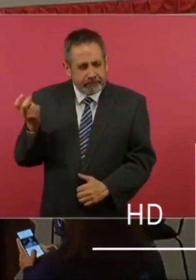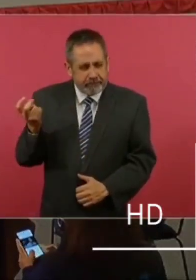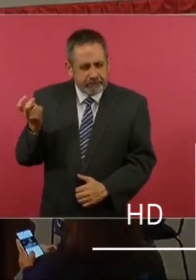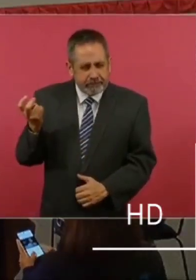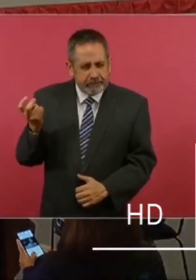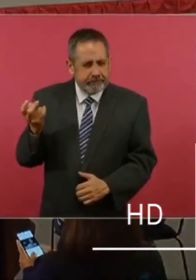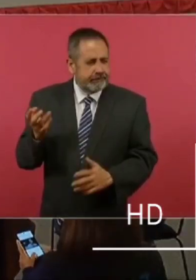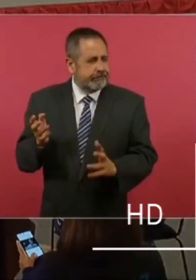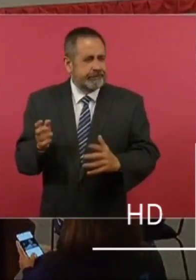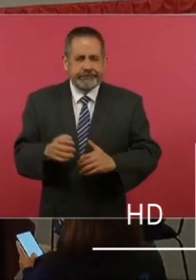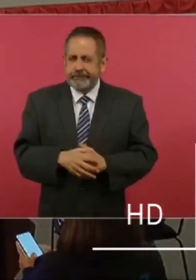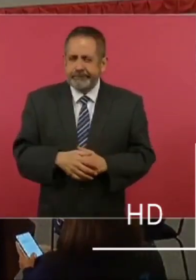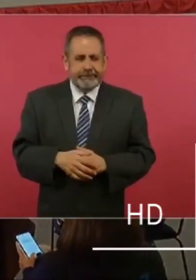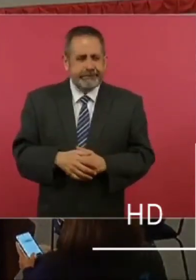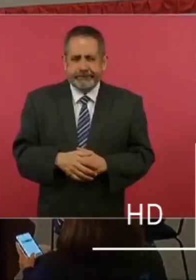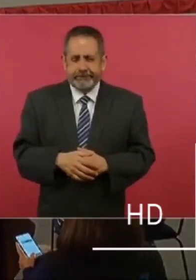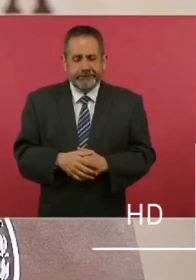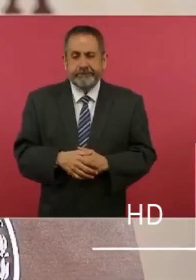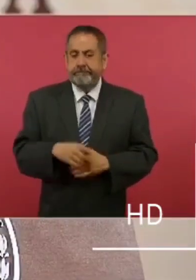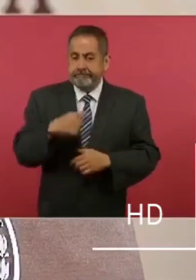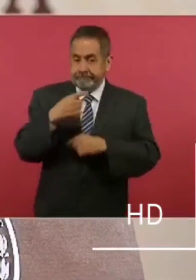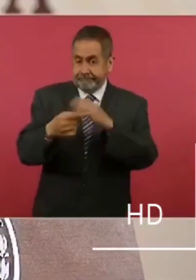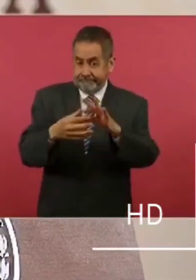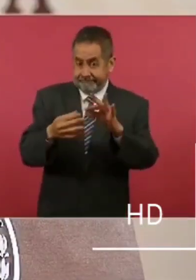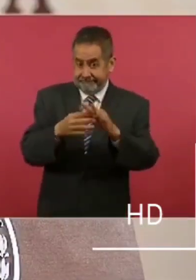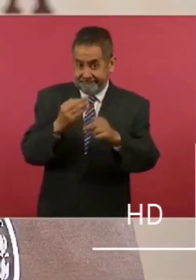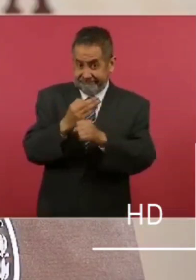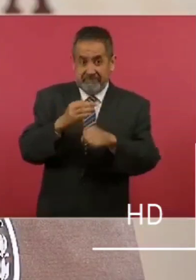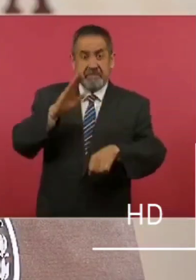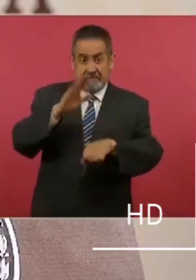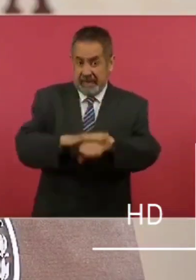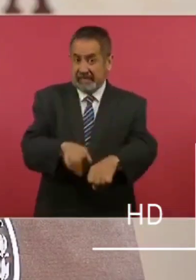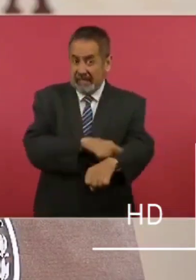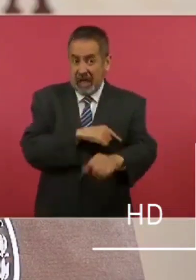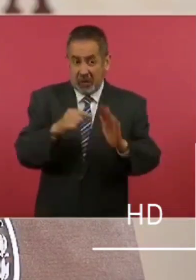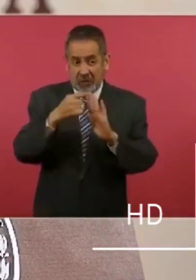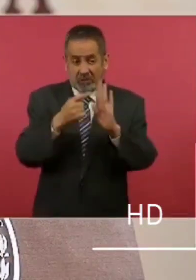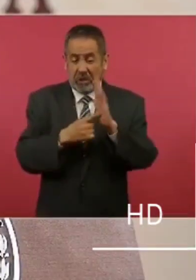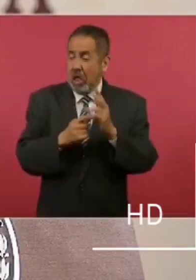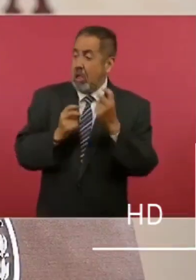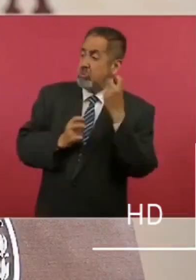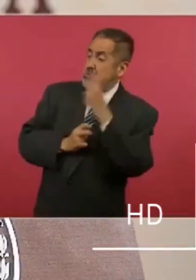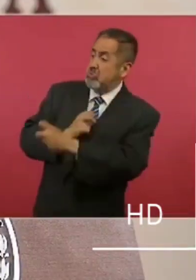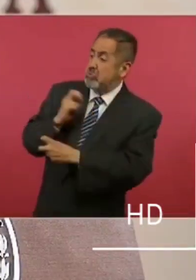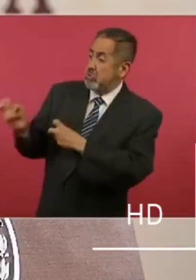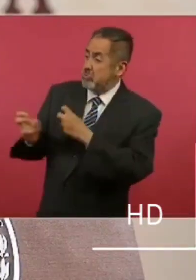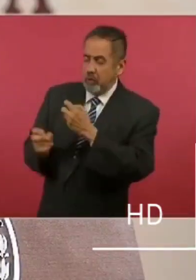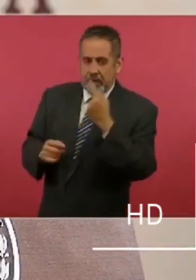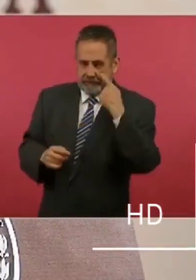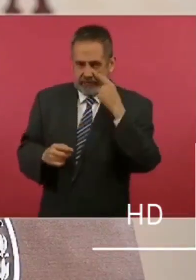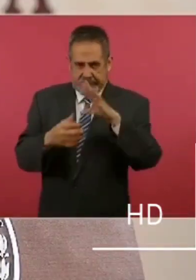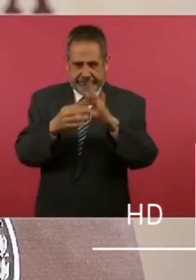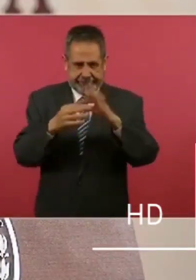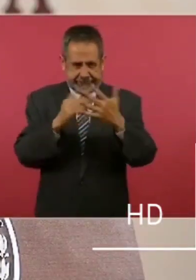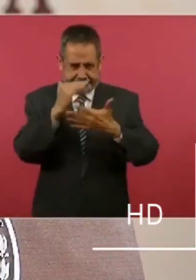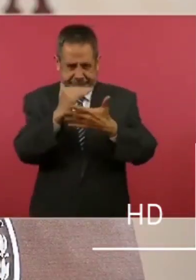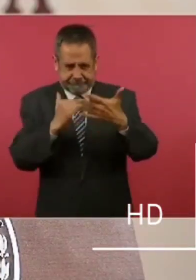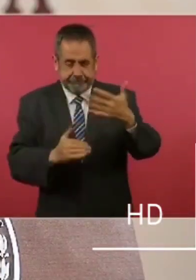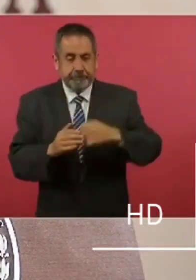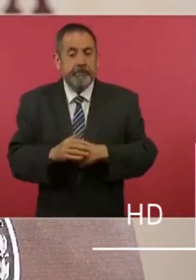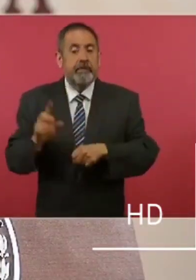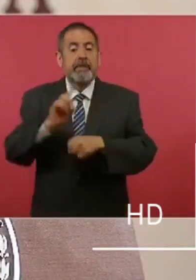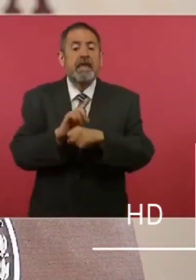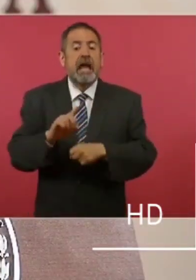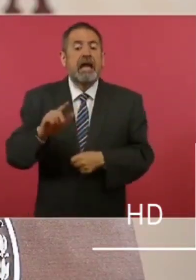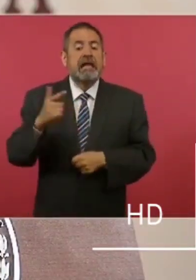inicio de lo que vamos a relatar en este momento y vamos por orden cronológico. El